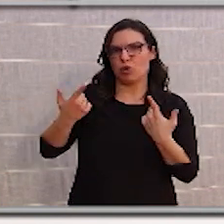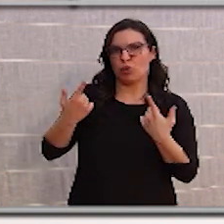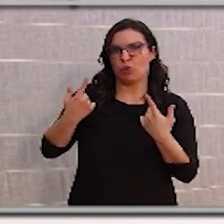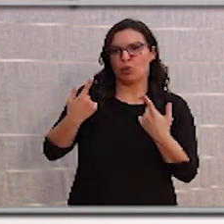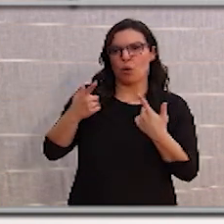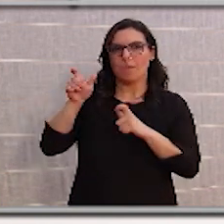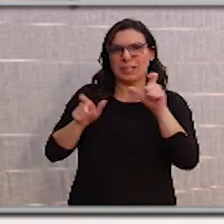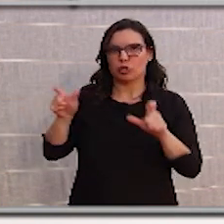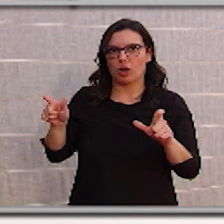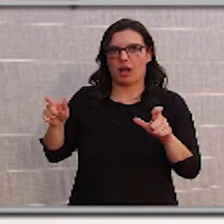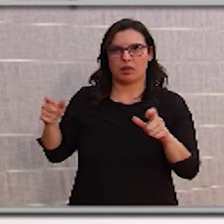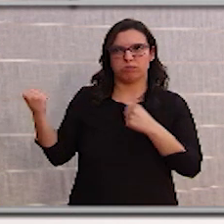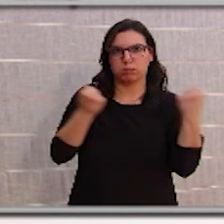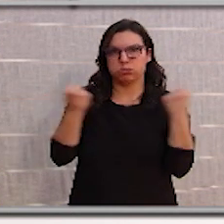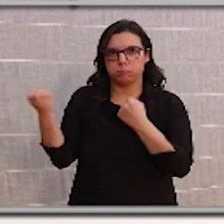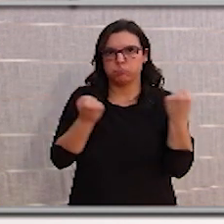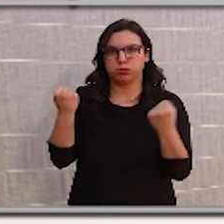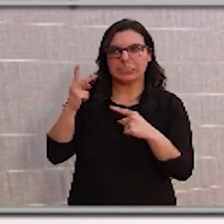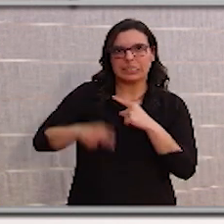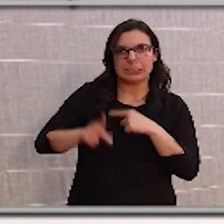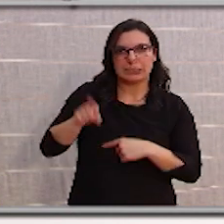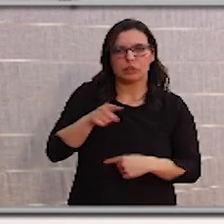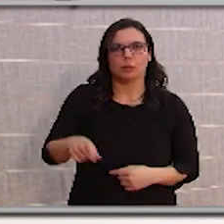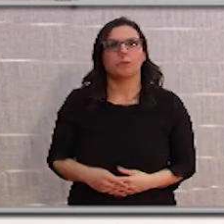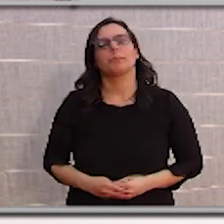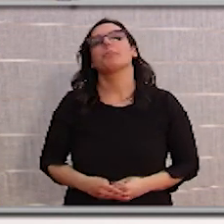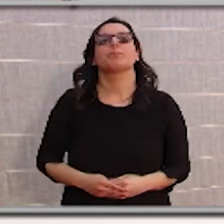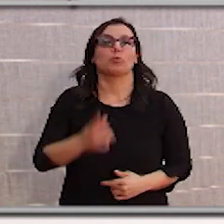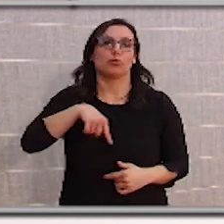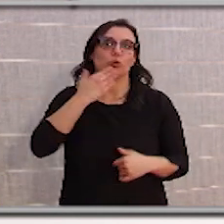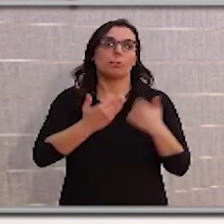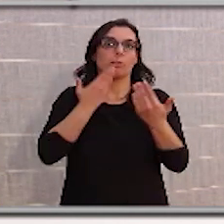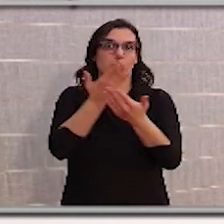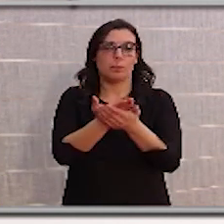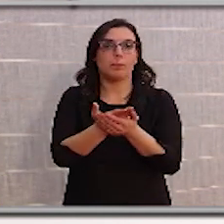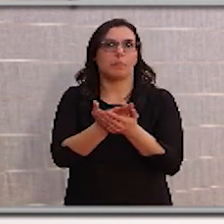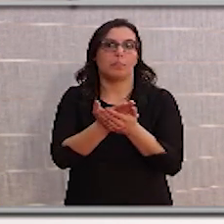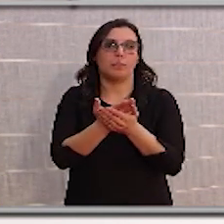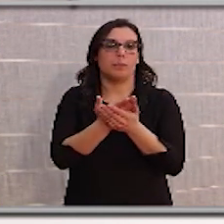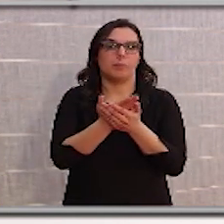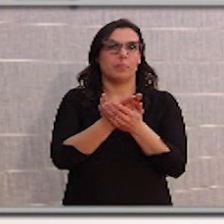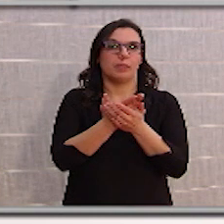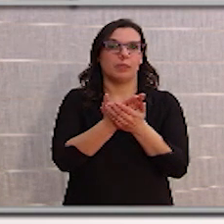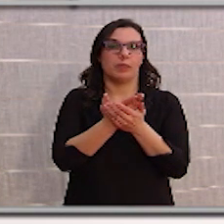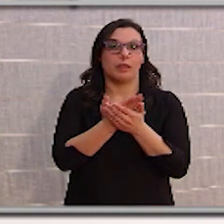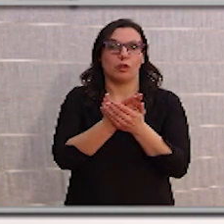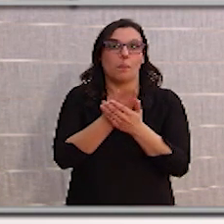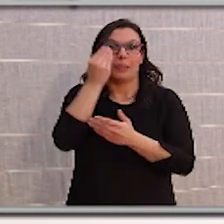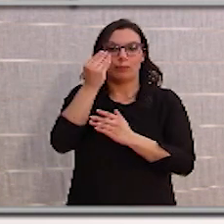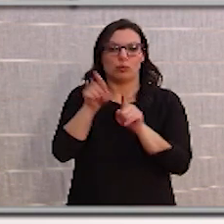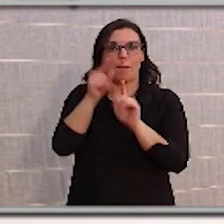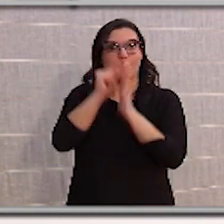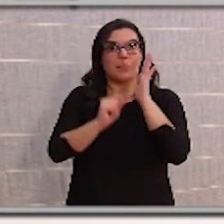en movimiento de personas, todo eso. Estamos solicitando, como le he dicho, todas las medidas que creemos que son necesarias